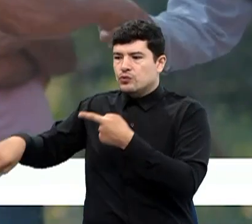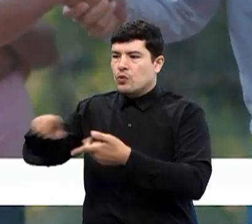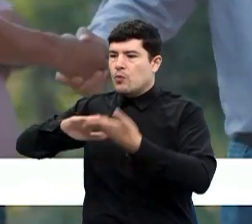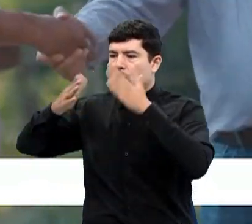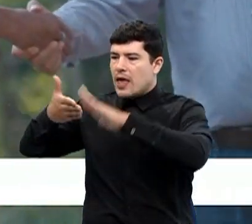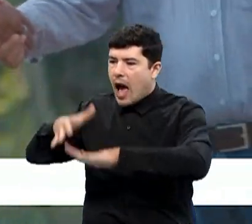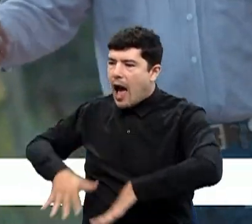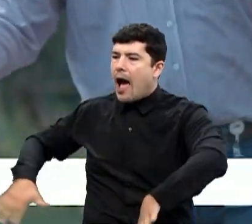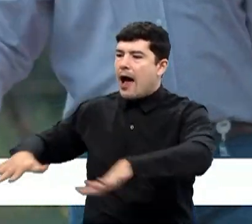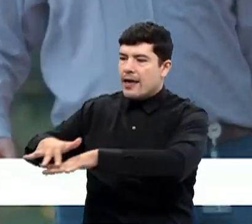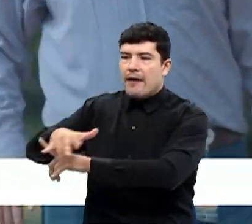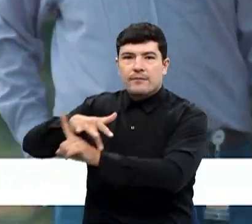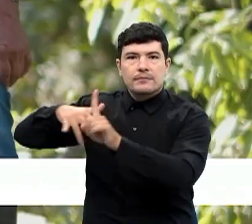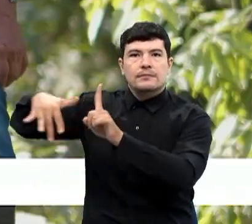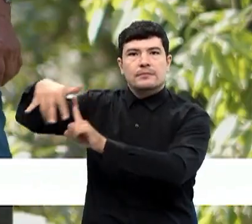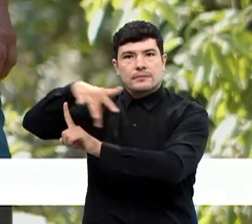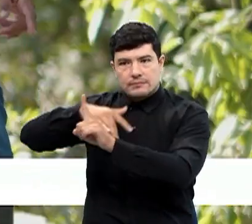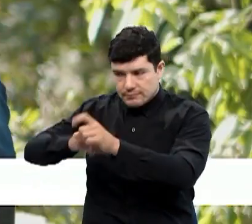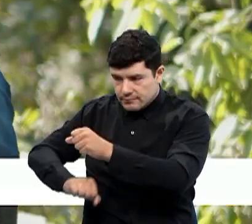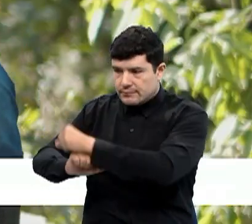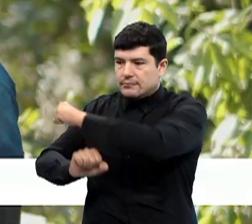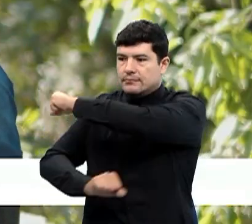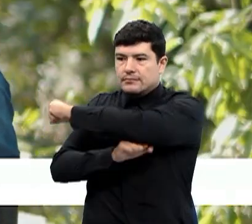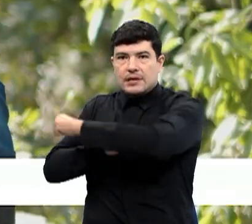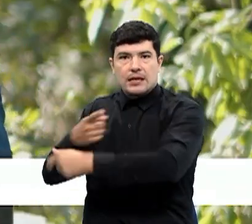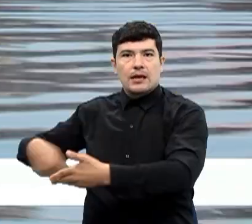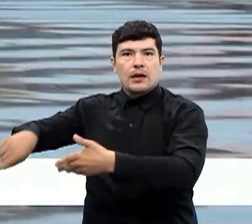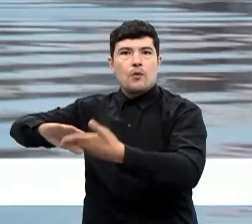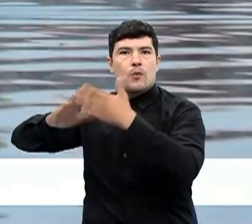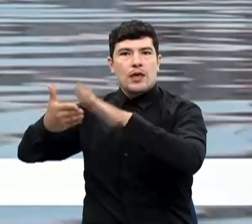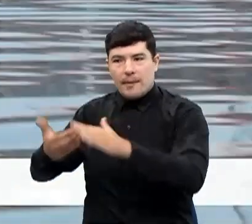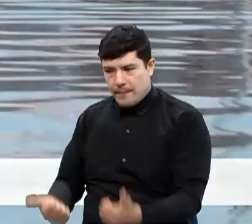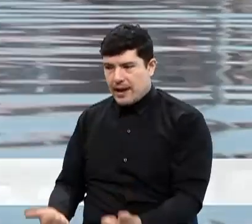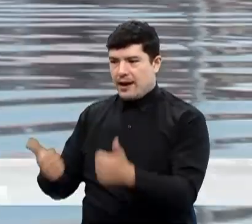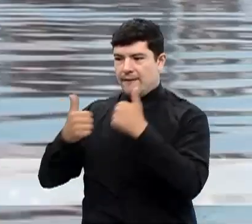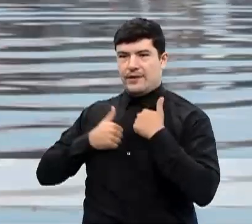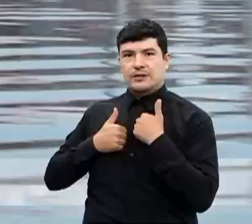interés, dando como resultado relaciones de mutuo beneficio.